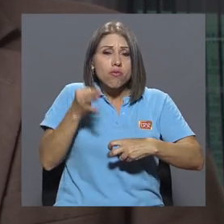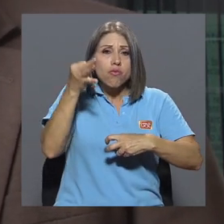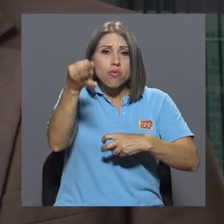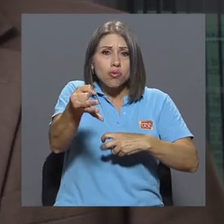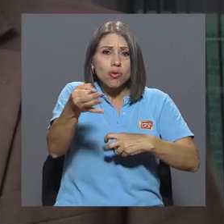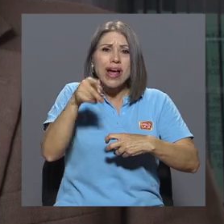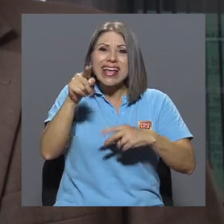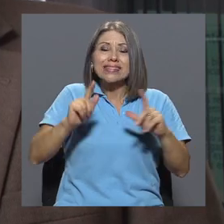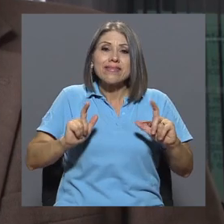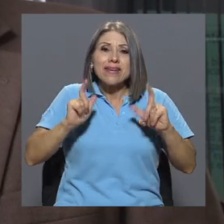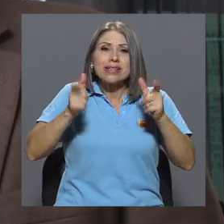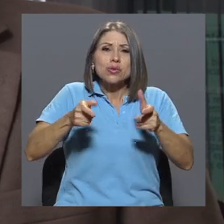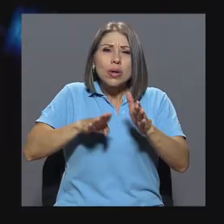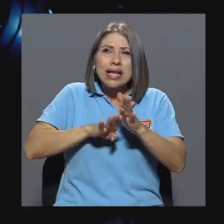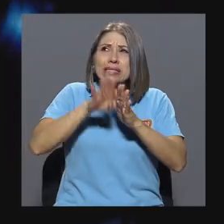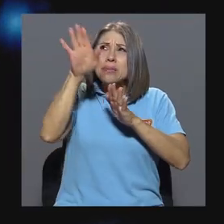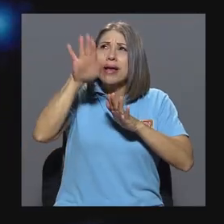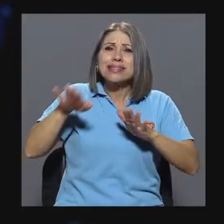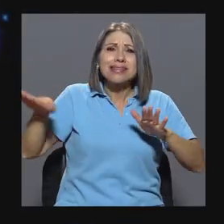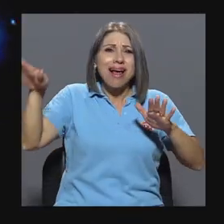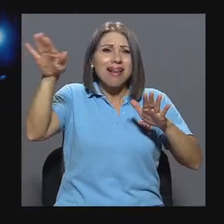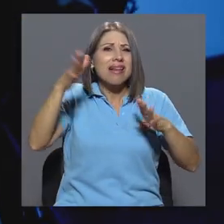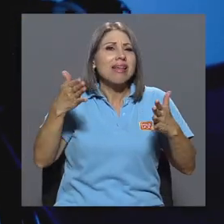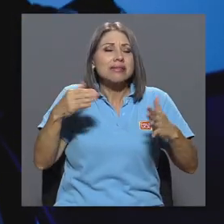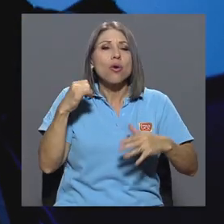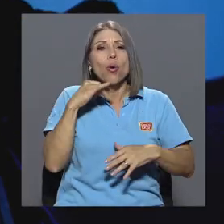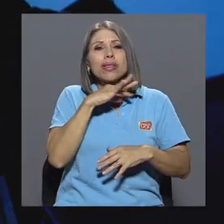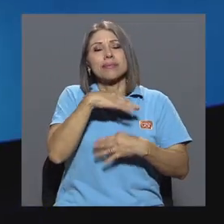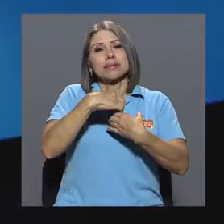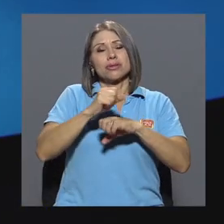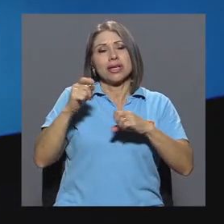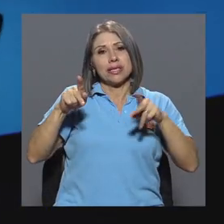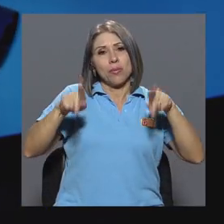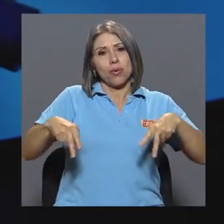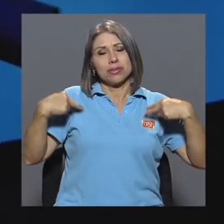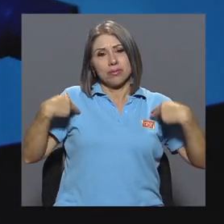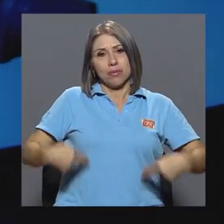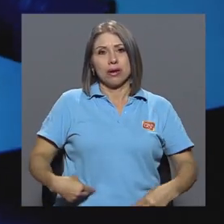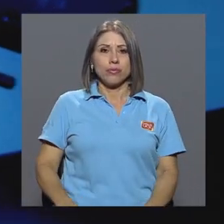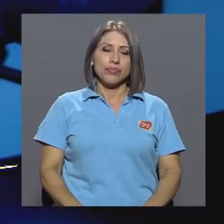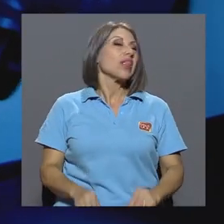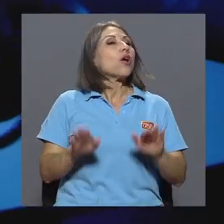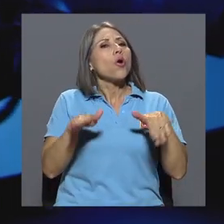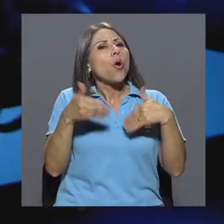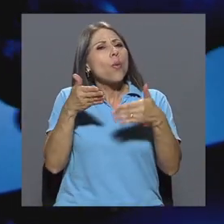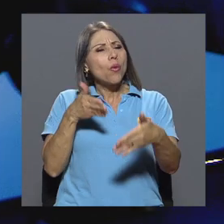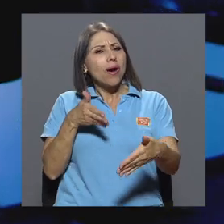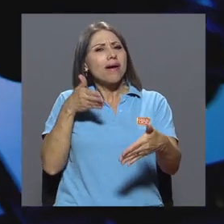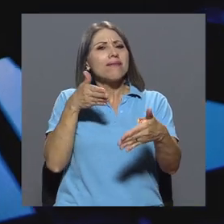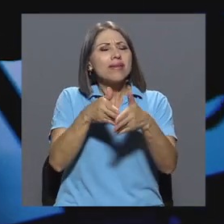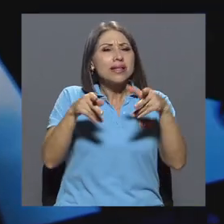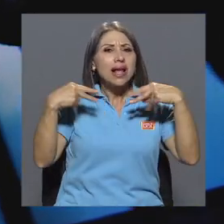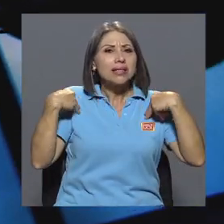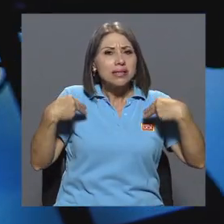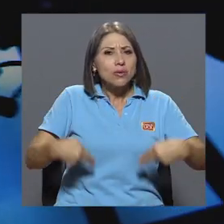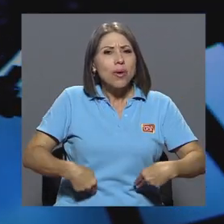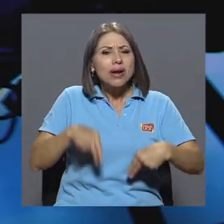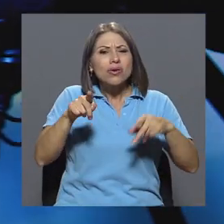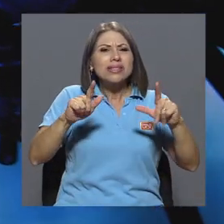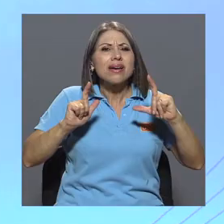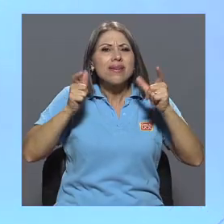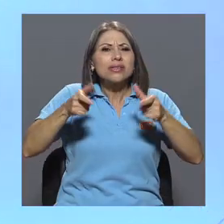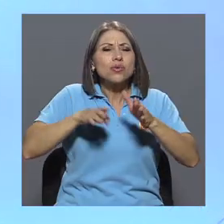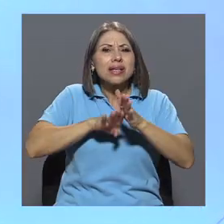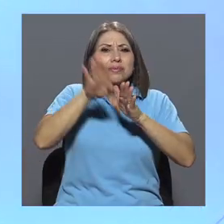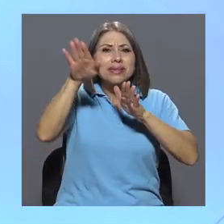espacial es básicamente contaminación hecha por el ser humano. ¿De qué forma afecta al ser humano esta basura espacial? Según